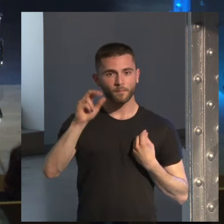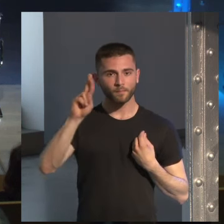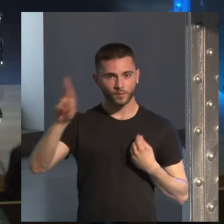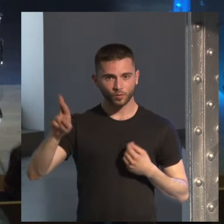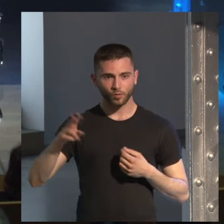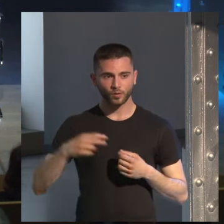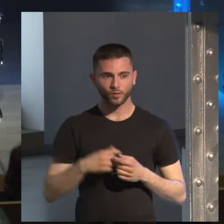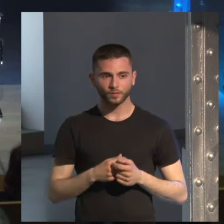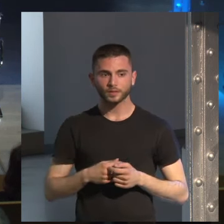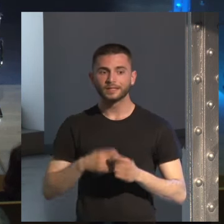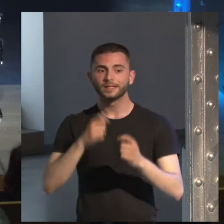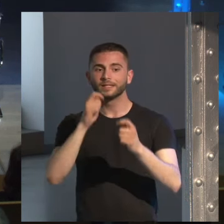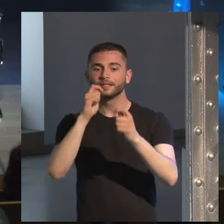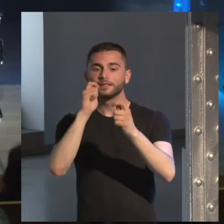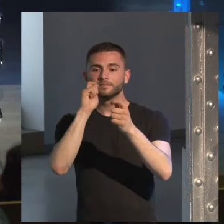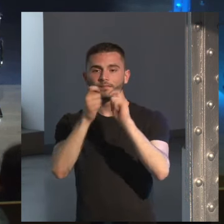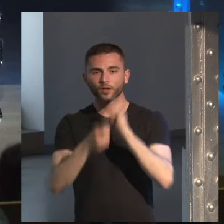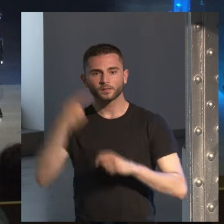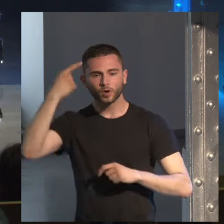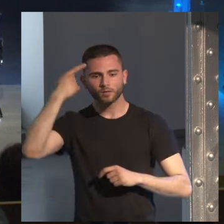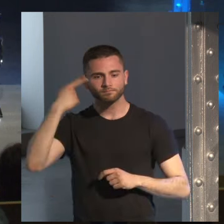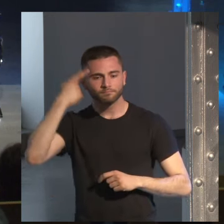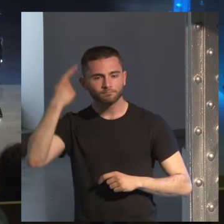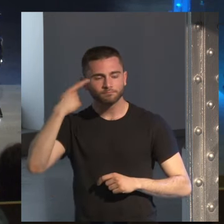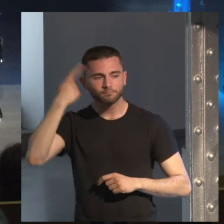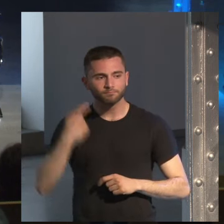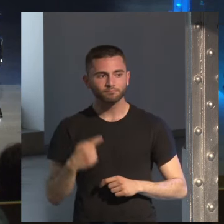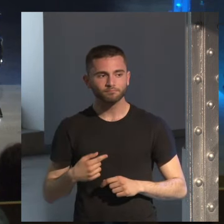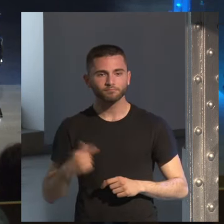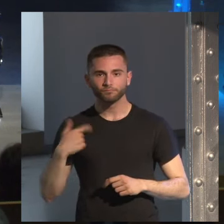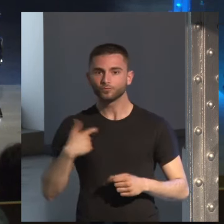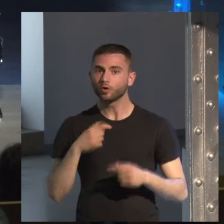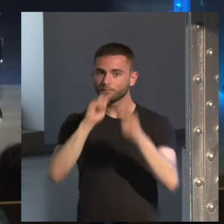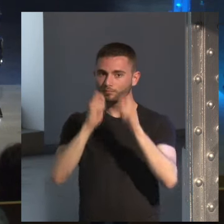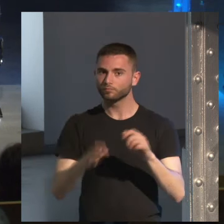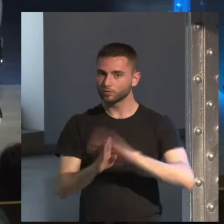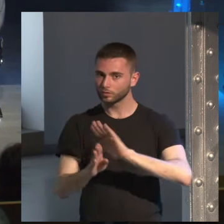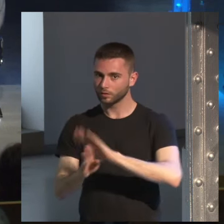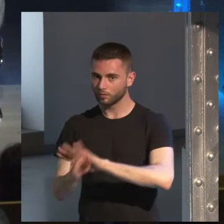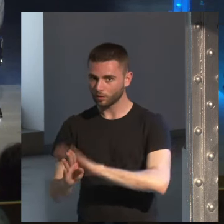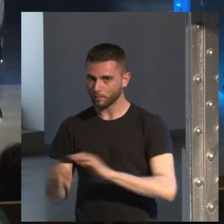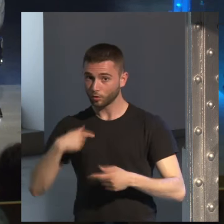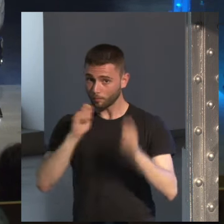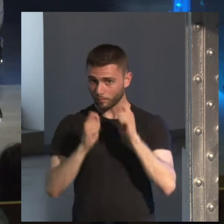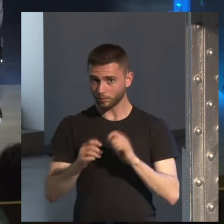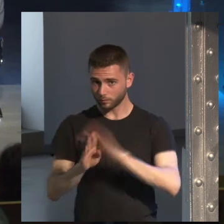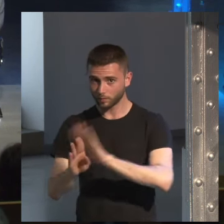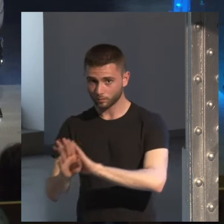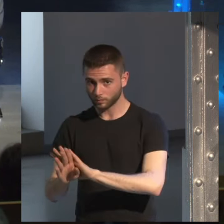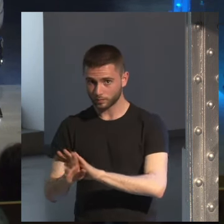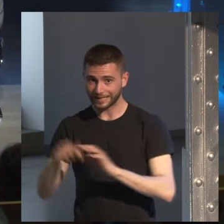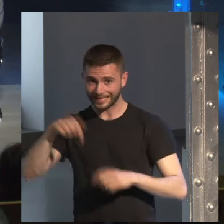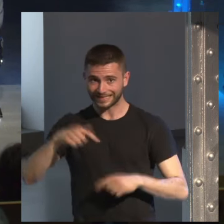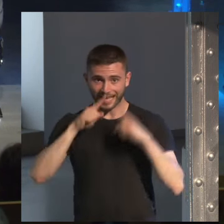y si tomas elementos del periodismo para tus libros eh yo sigo haciendo periodismo yo sigo siendo periodista he disminuido este año